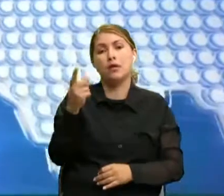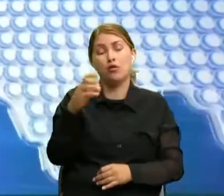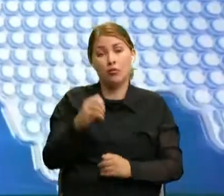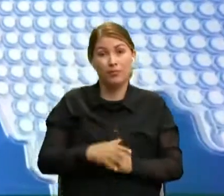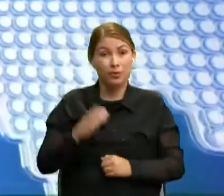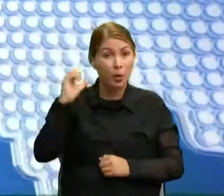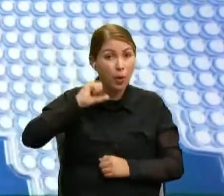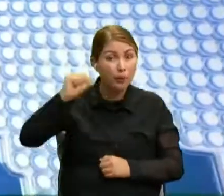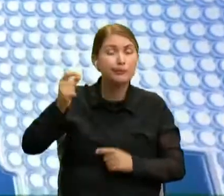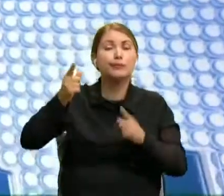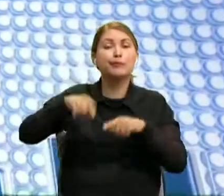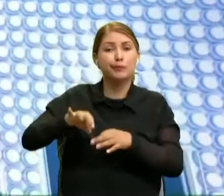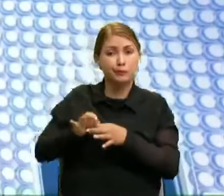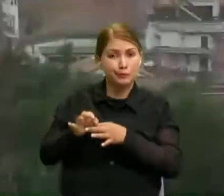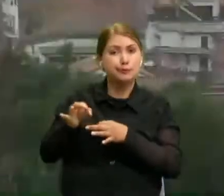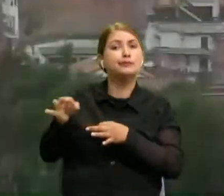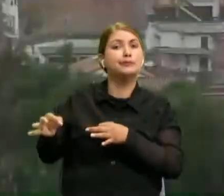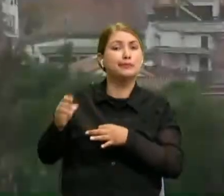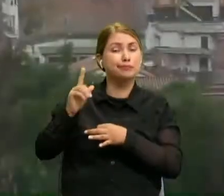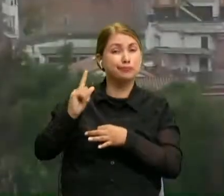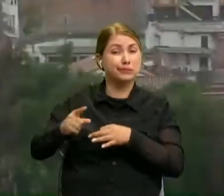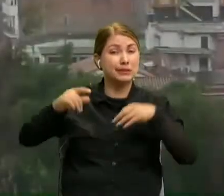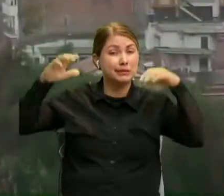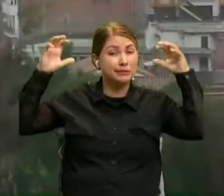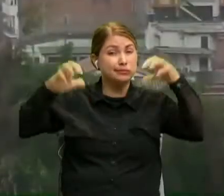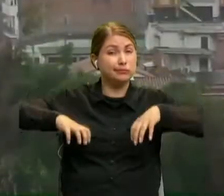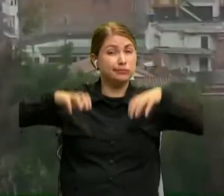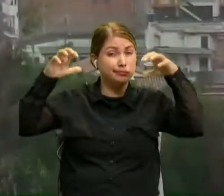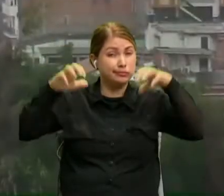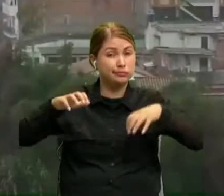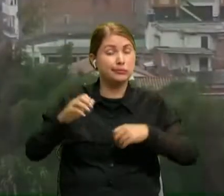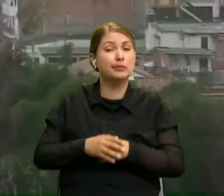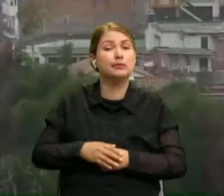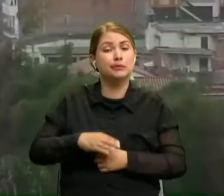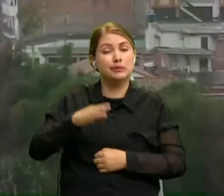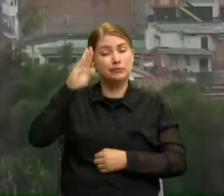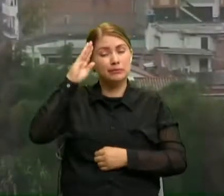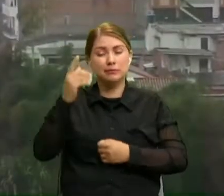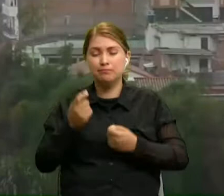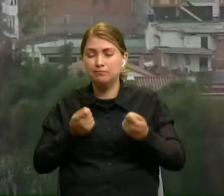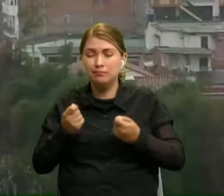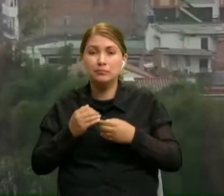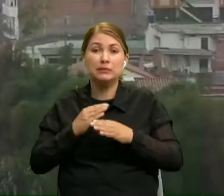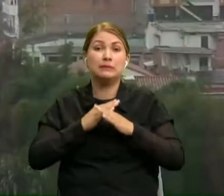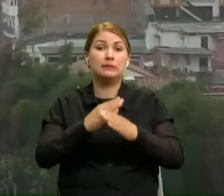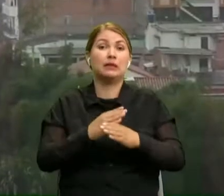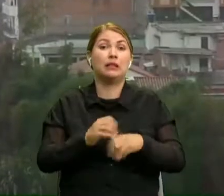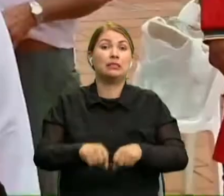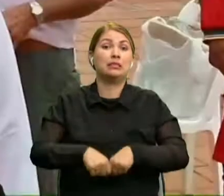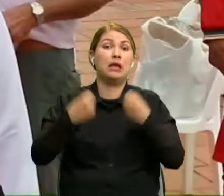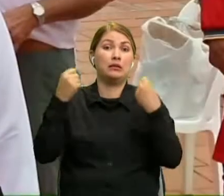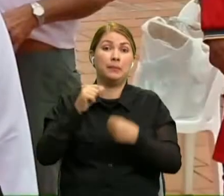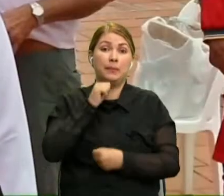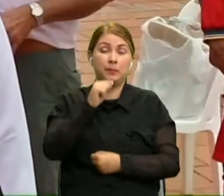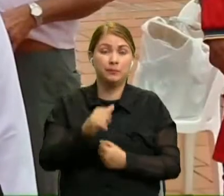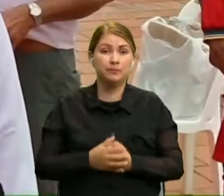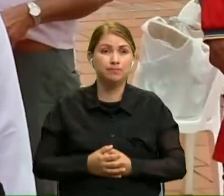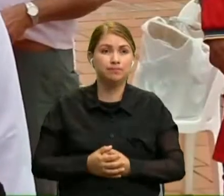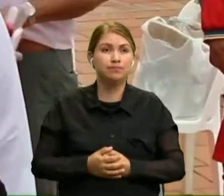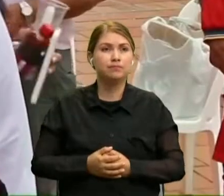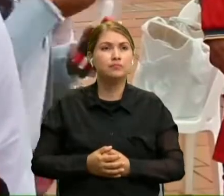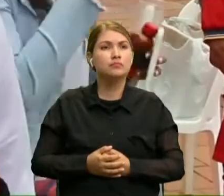Ocaña es otro de los municipios que debido a las altas lluvias las autoridades adelantan medidas para evitar daños mayores. Hemos